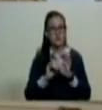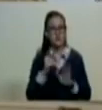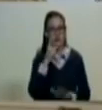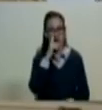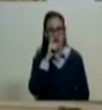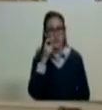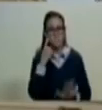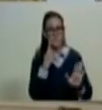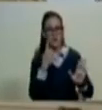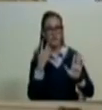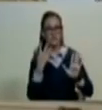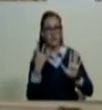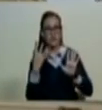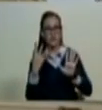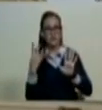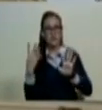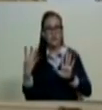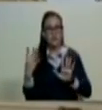1999.